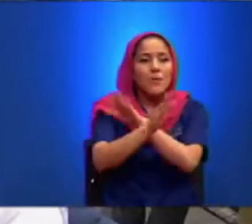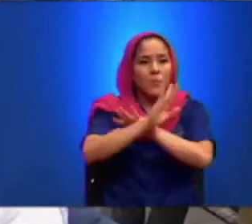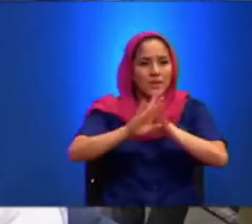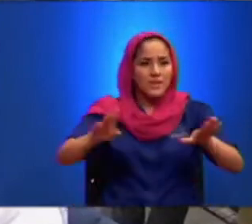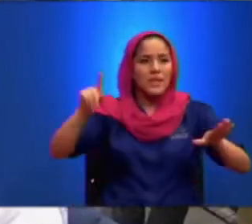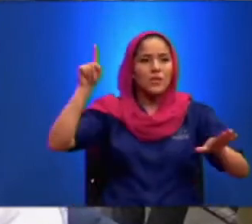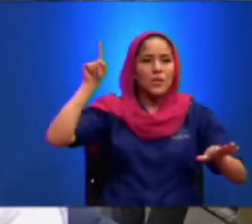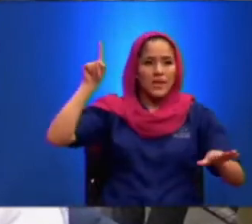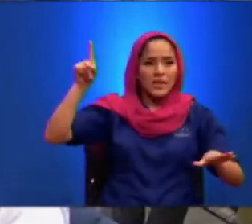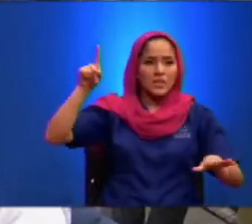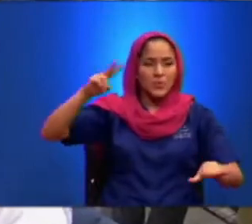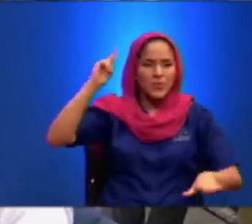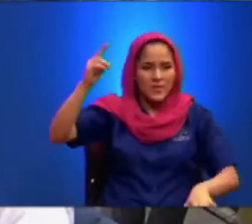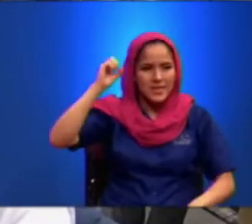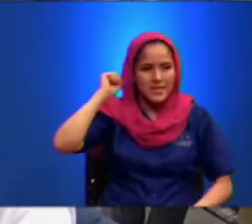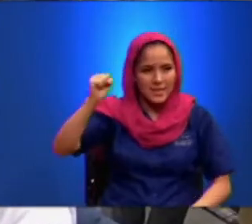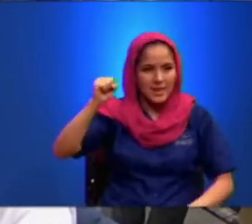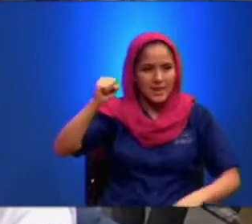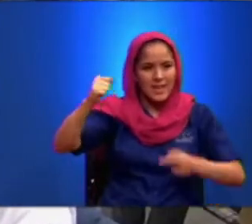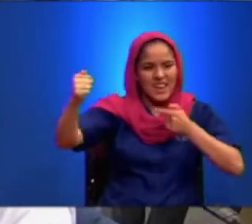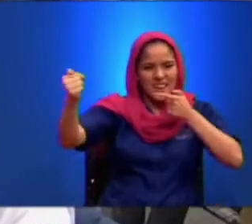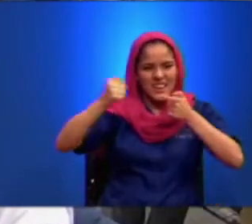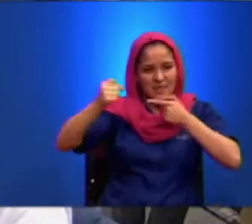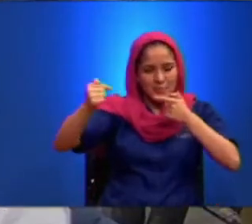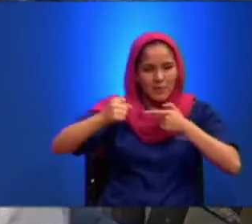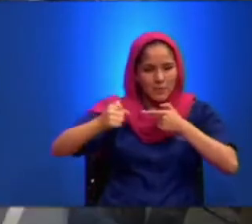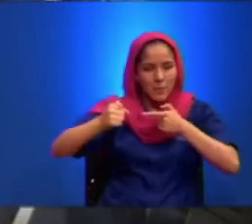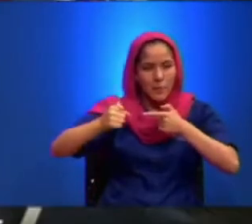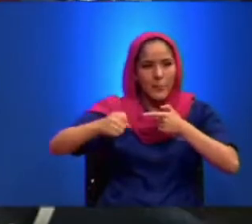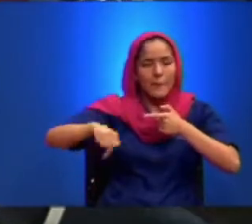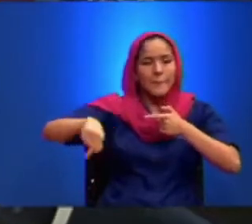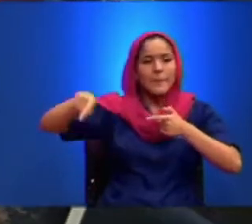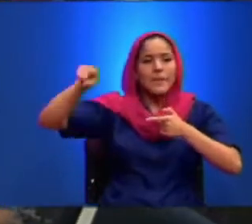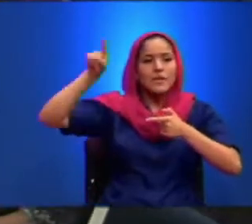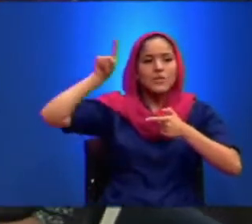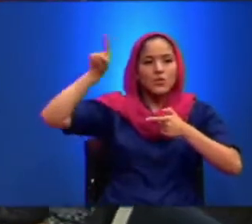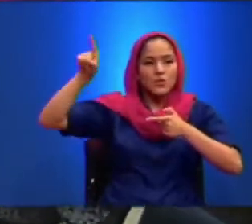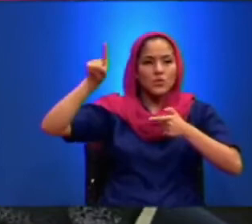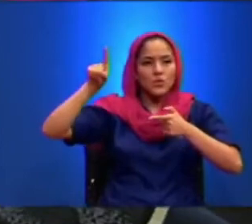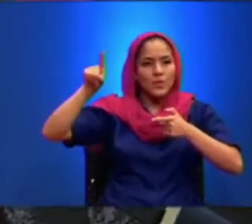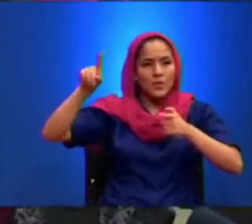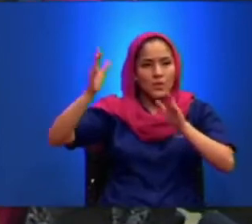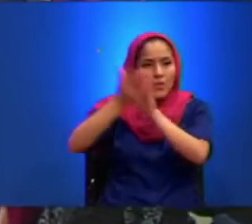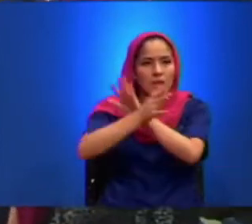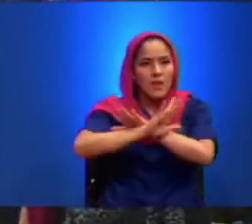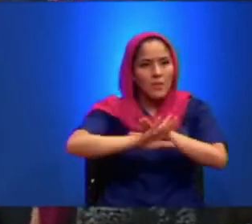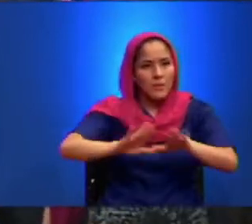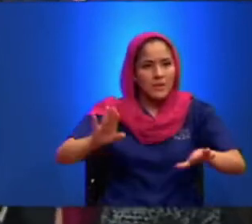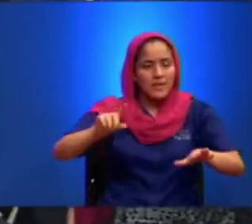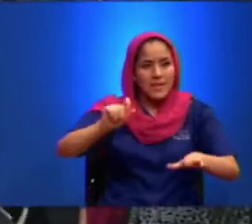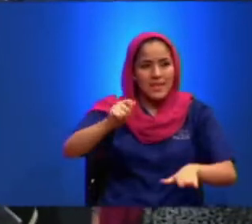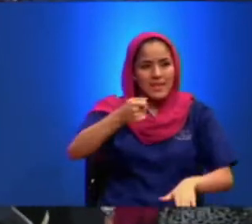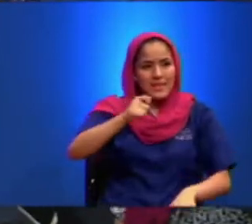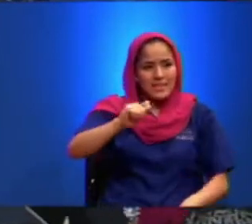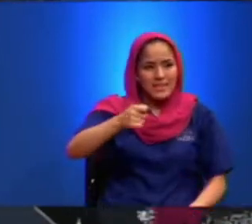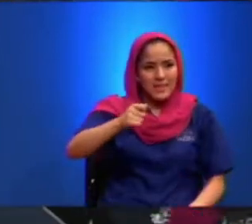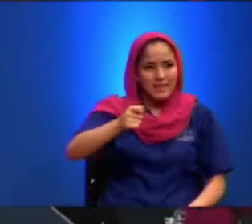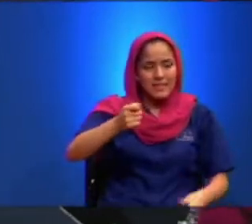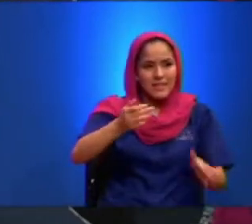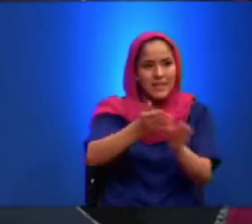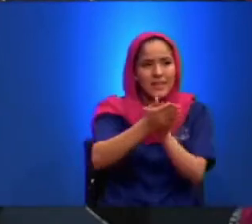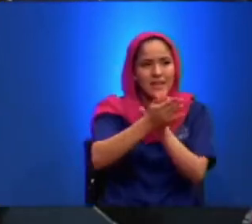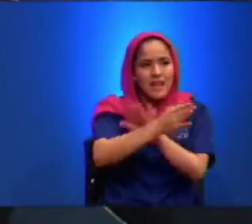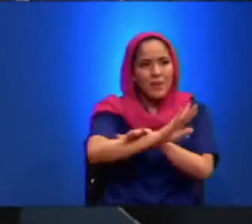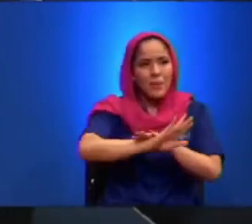enemigo La muerte Con la que Le quitaste Las llaves De la